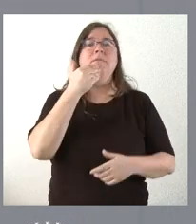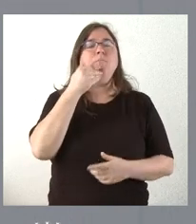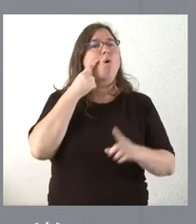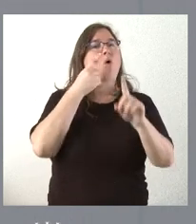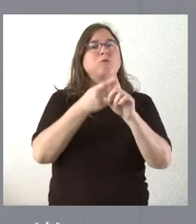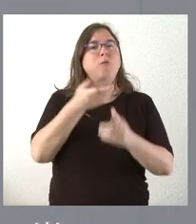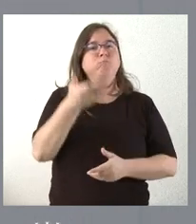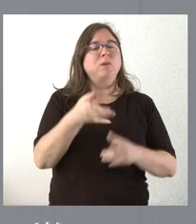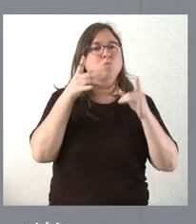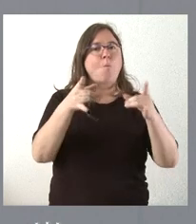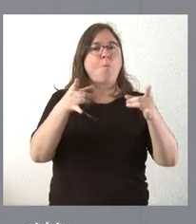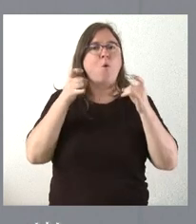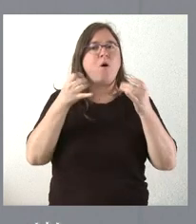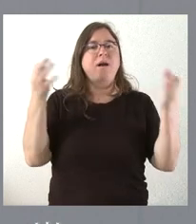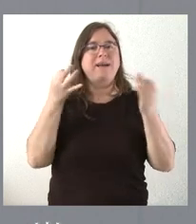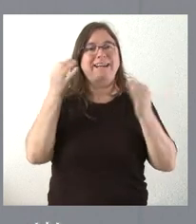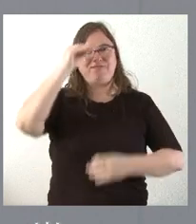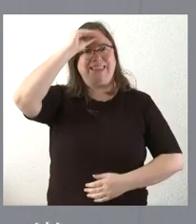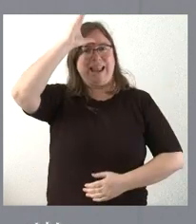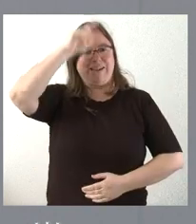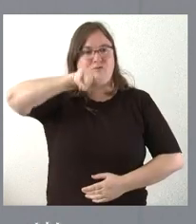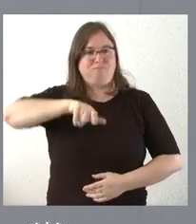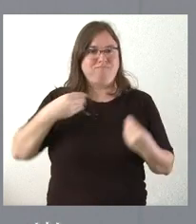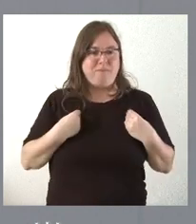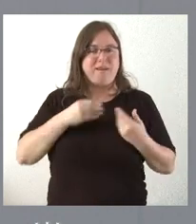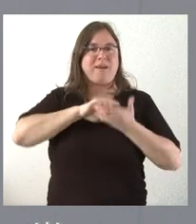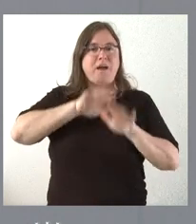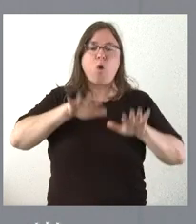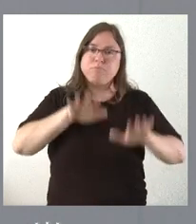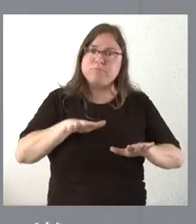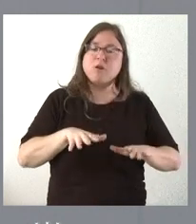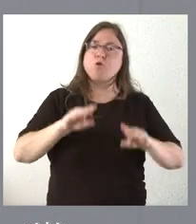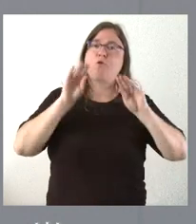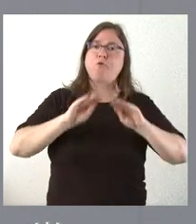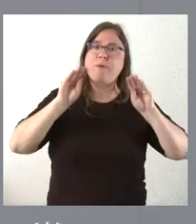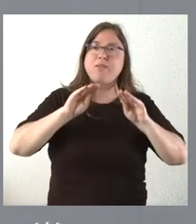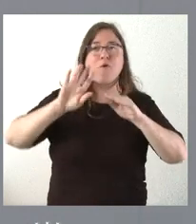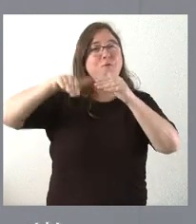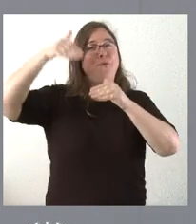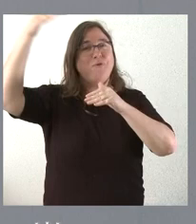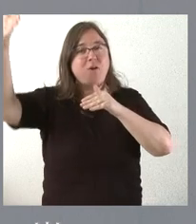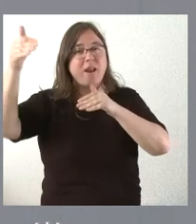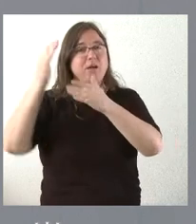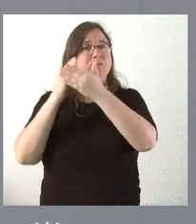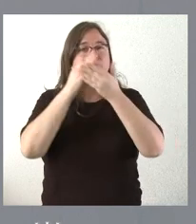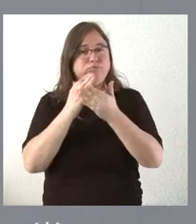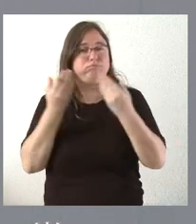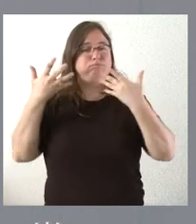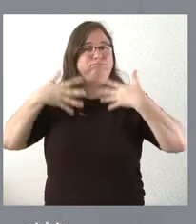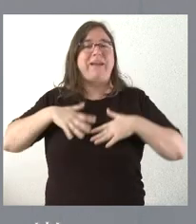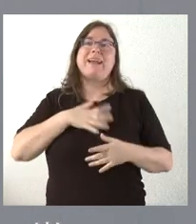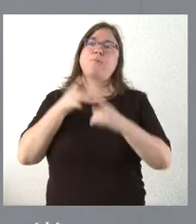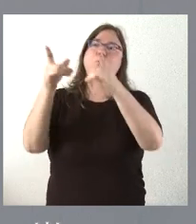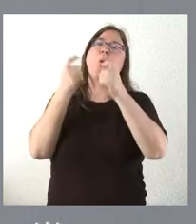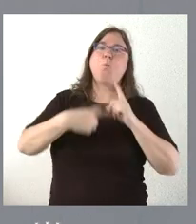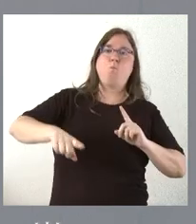fundamental es la captación del talento de nuestra comunidad autónoma, de personas que se han formado, que han investigado fuera y que ahora puedan retornar a